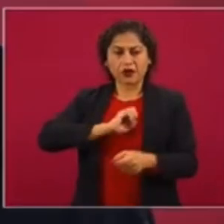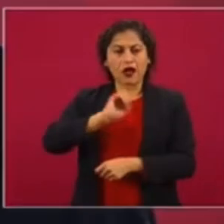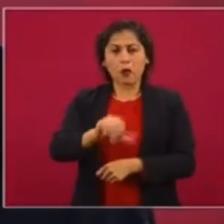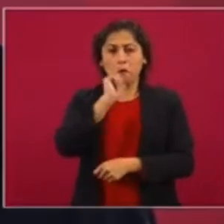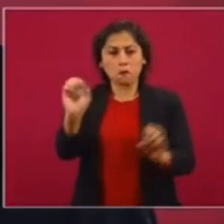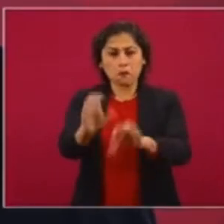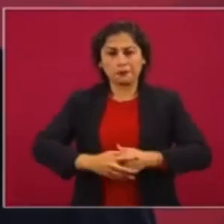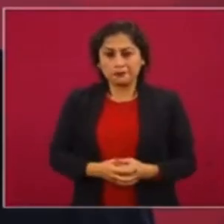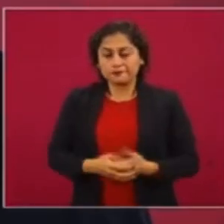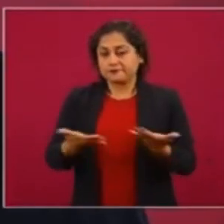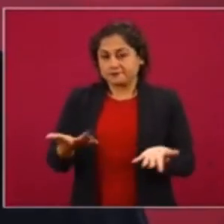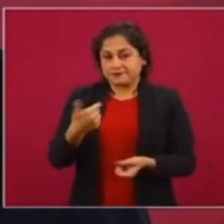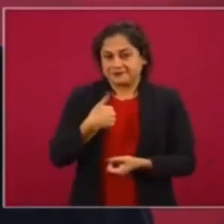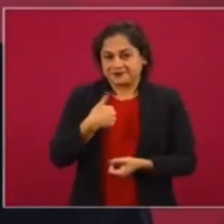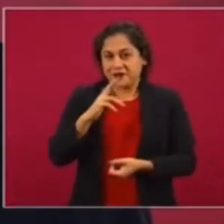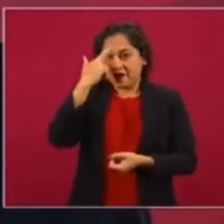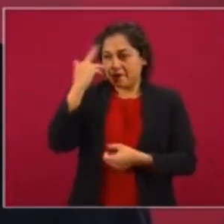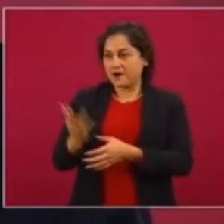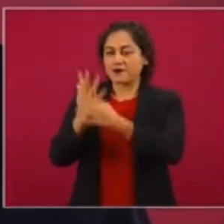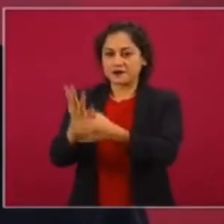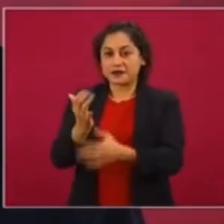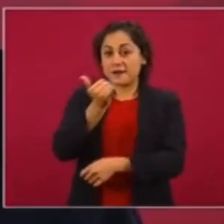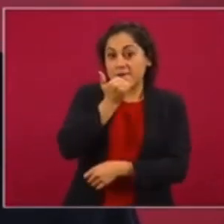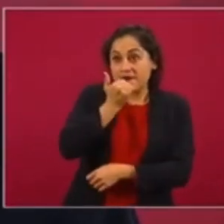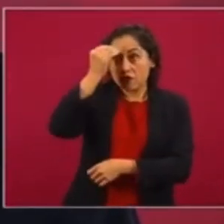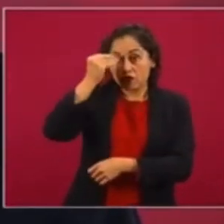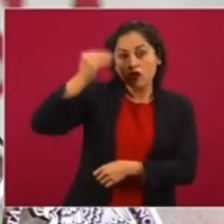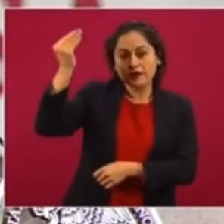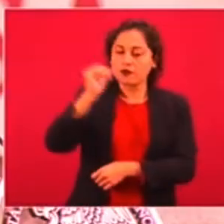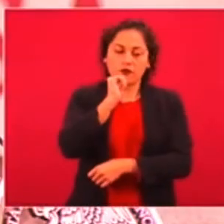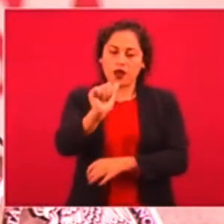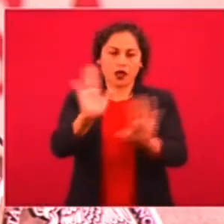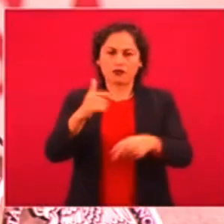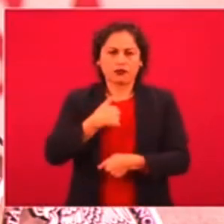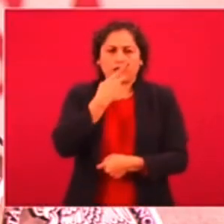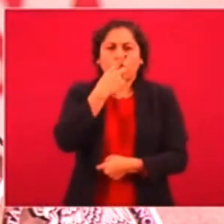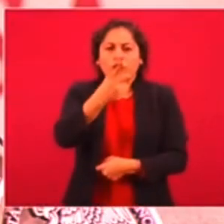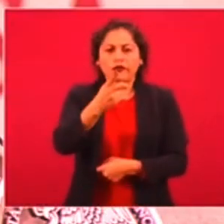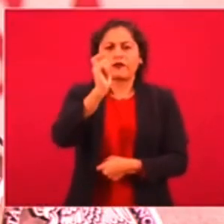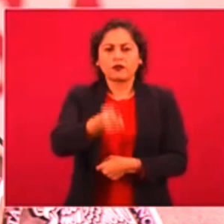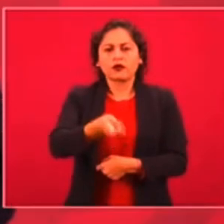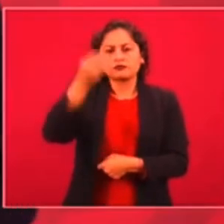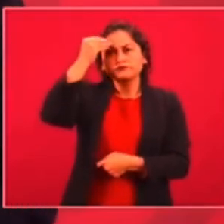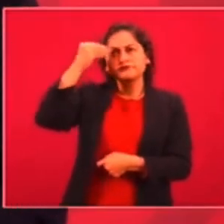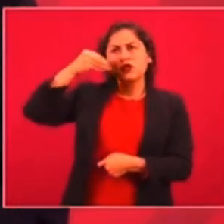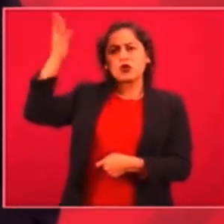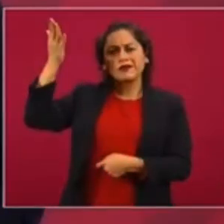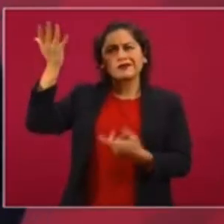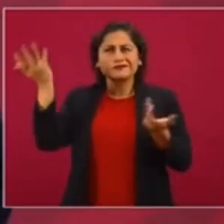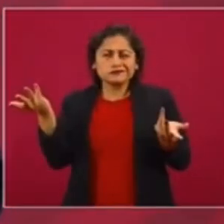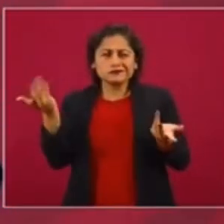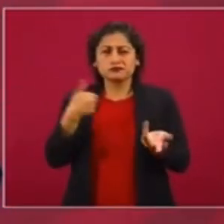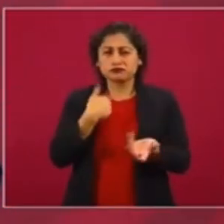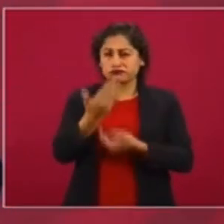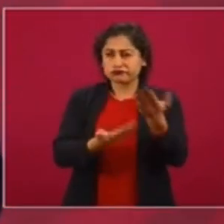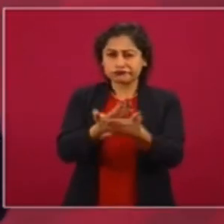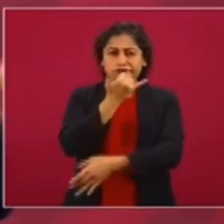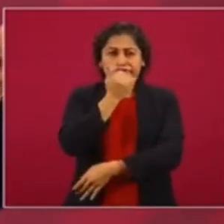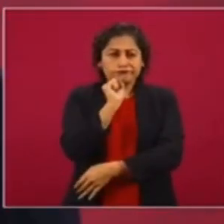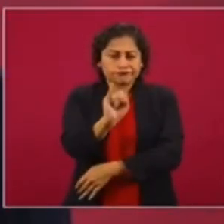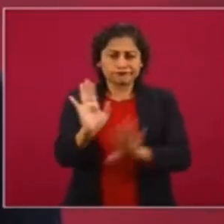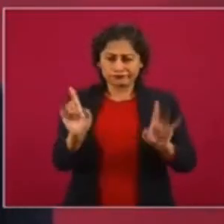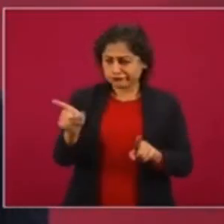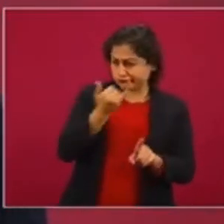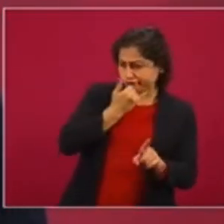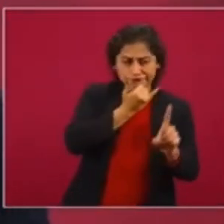Cuando se dice, ni perdón ni olvido, yo digo, olvido, no, perdón sí, porque